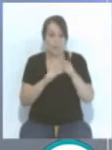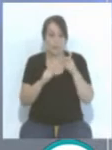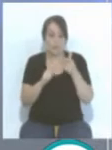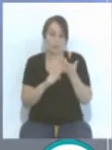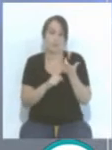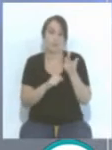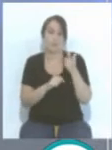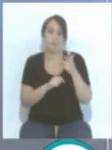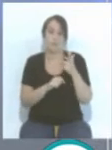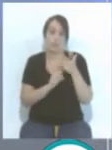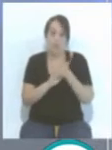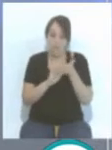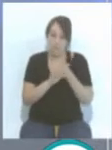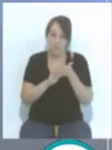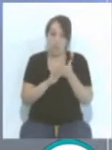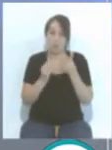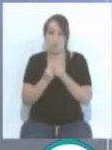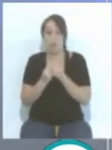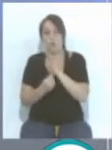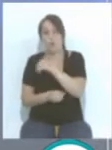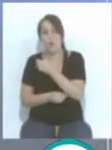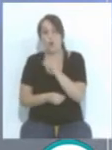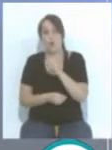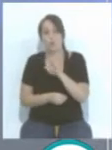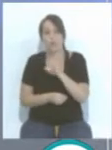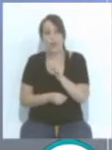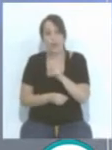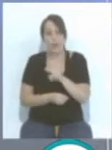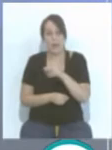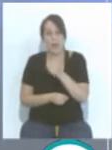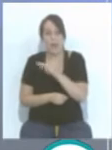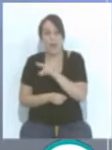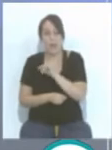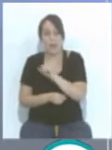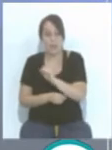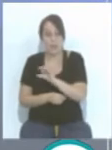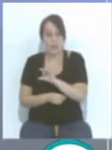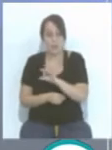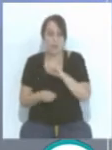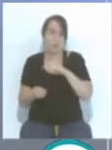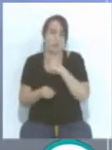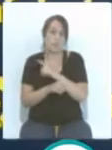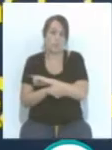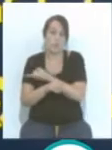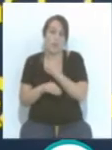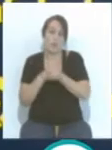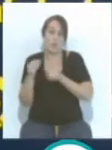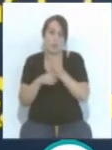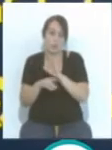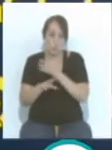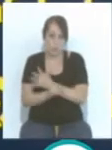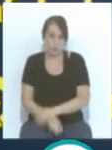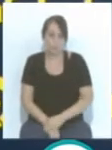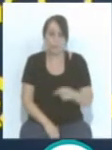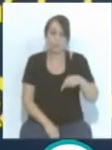junto con Oscar Aria, el director deportivo, que está haciendo las presentaciones de los jugadores. Estamos